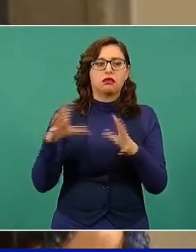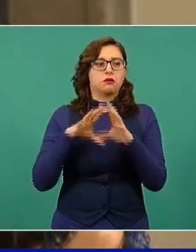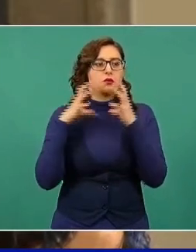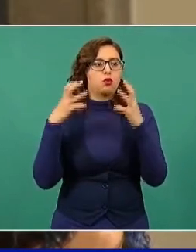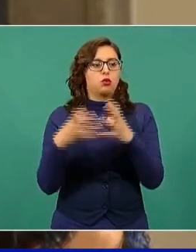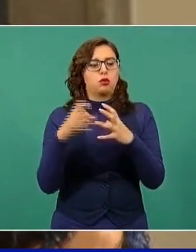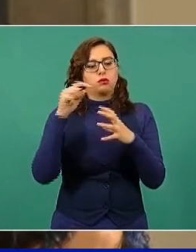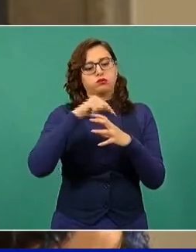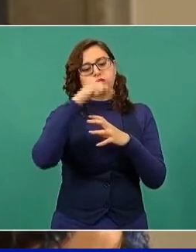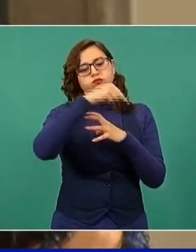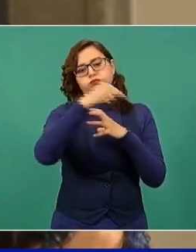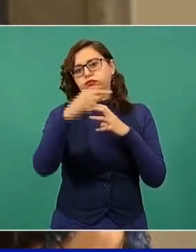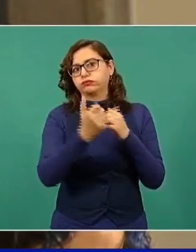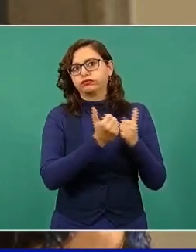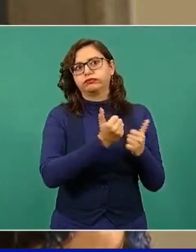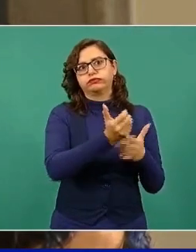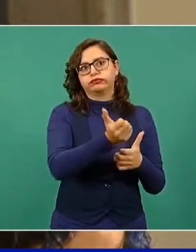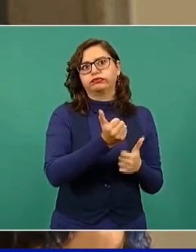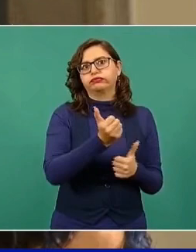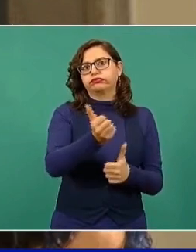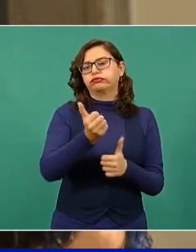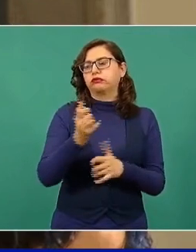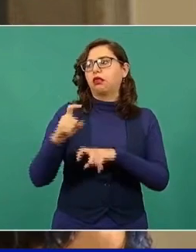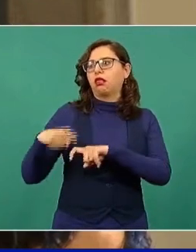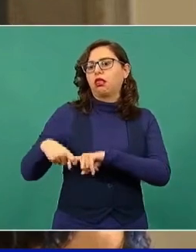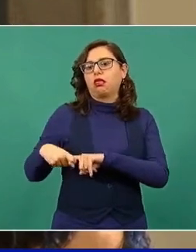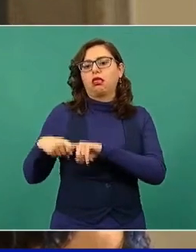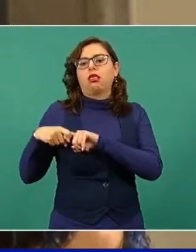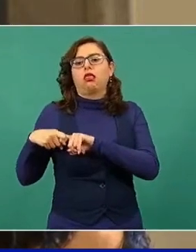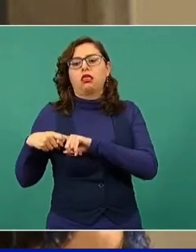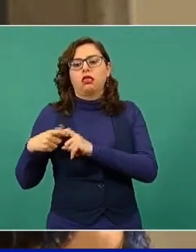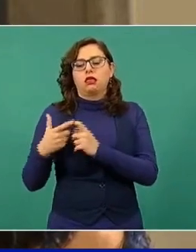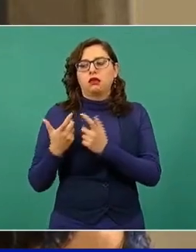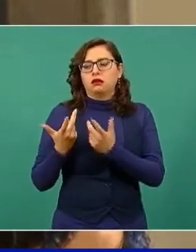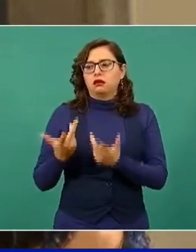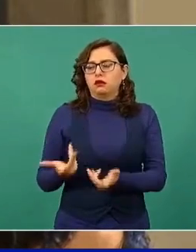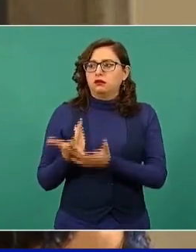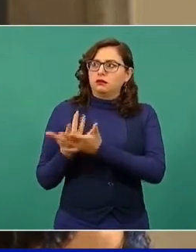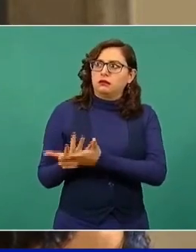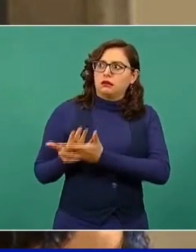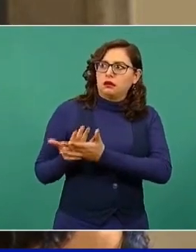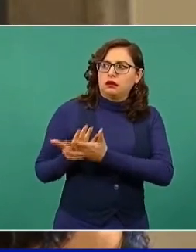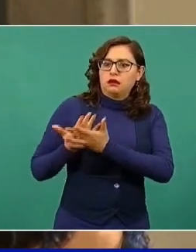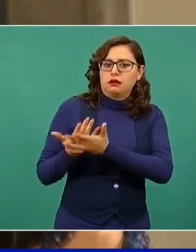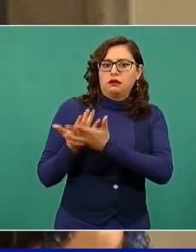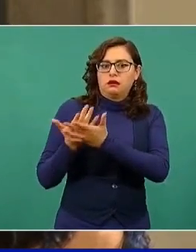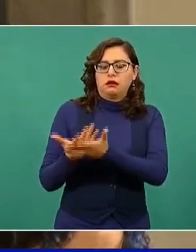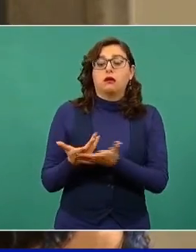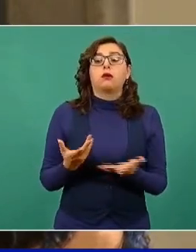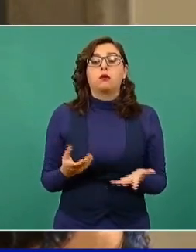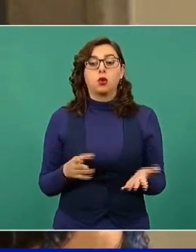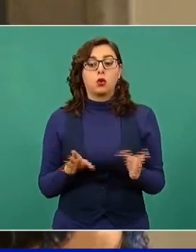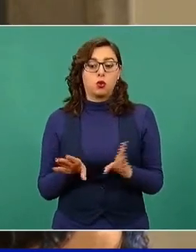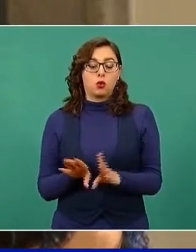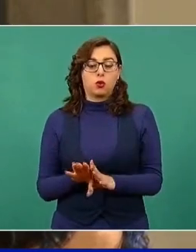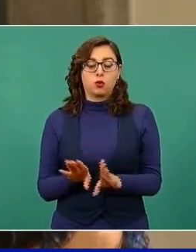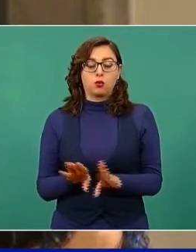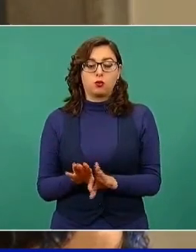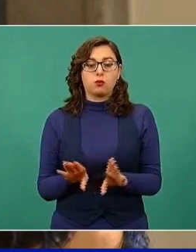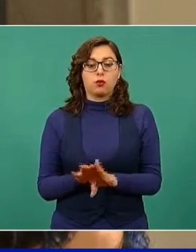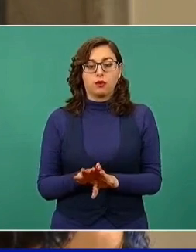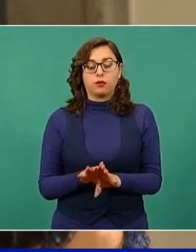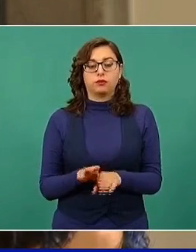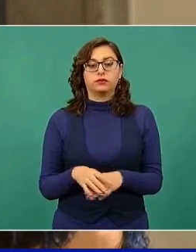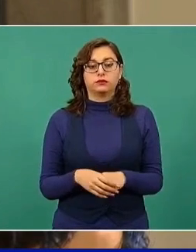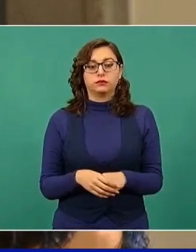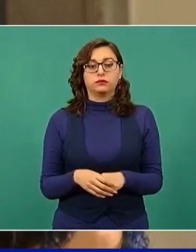y tenemos una gran dependencia, no sólo México, sino todo el mundo. Entonces, esa sería